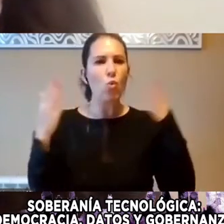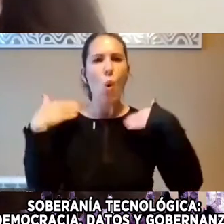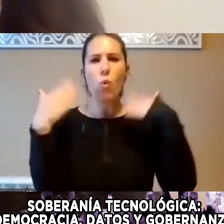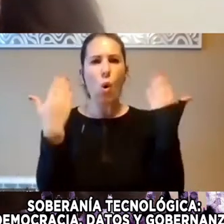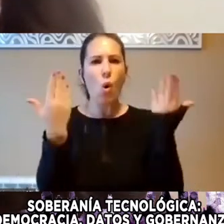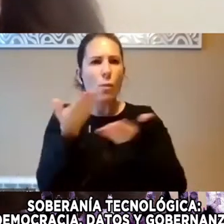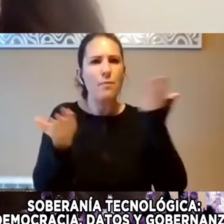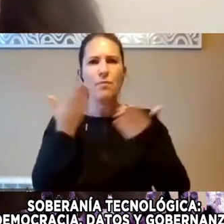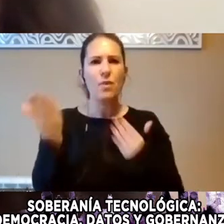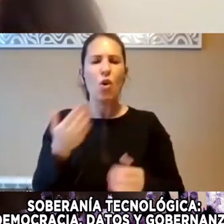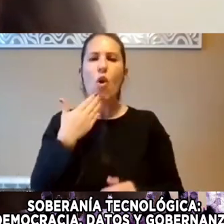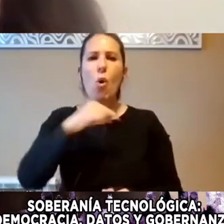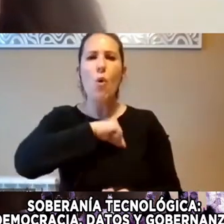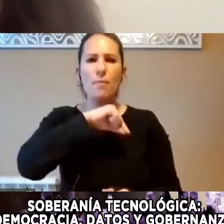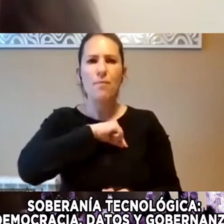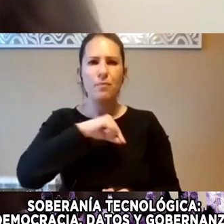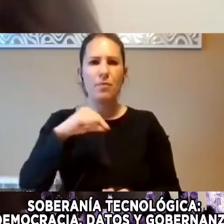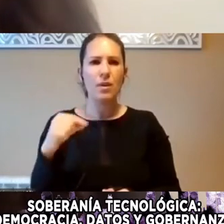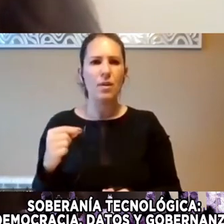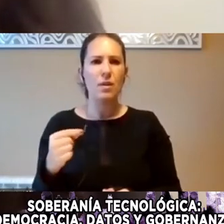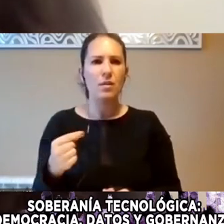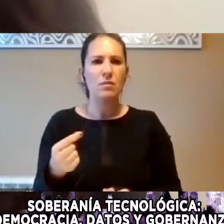Una Una Más Que